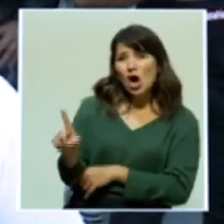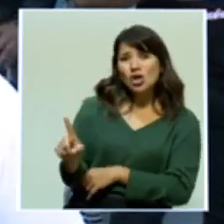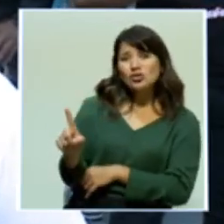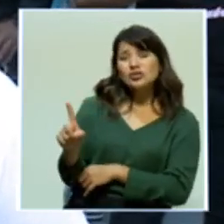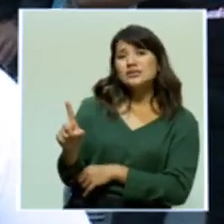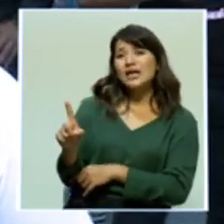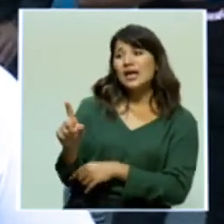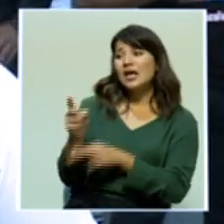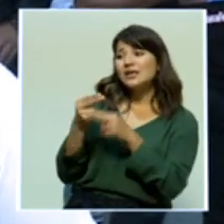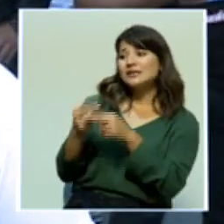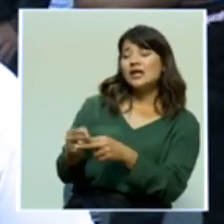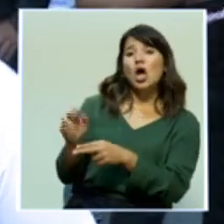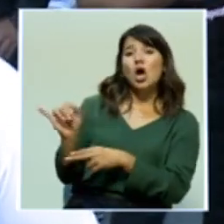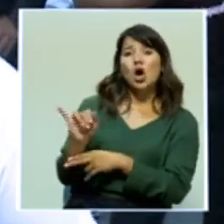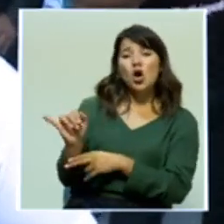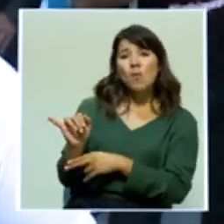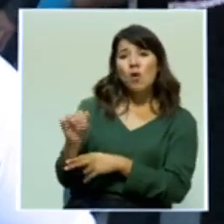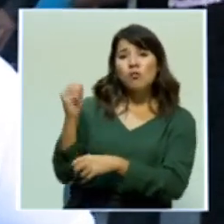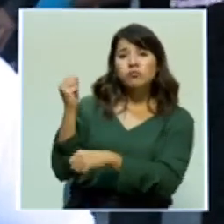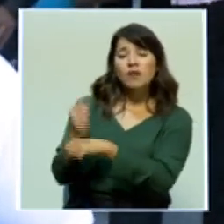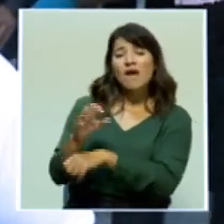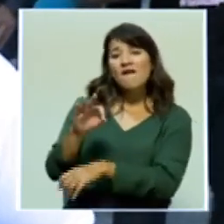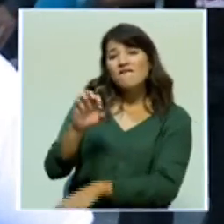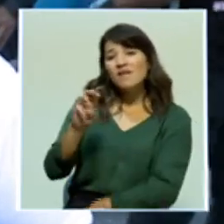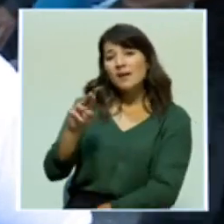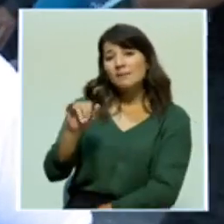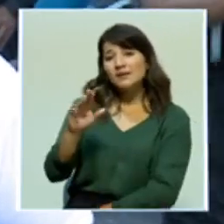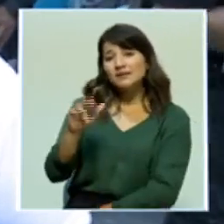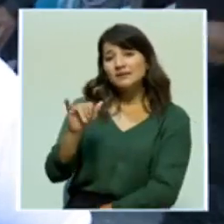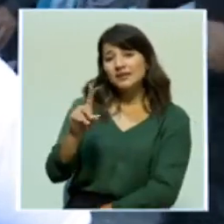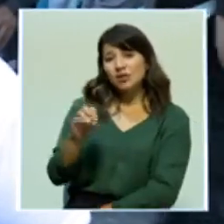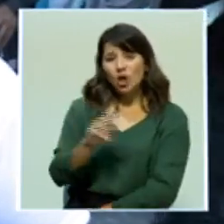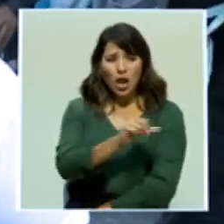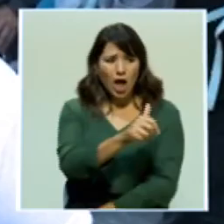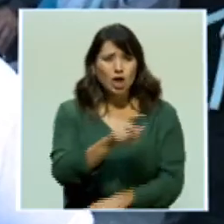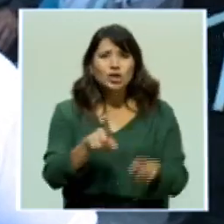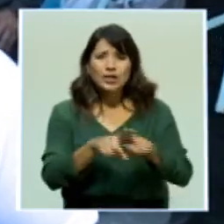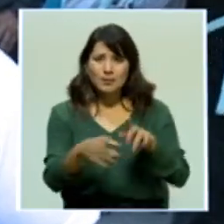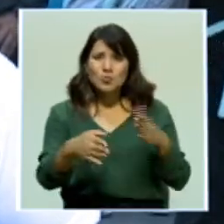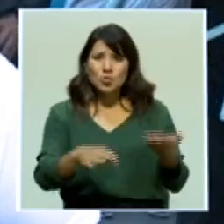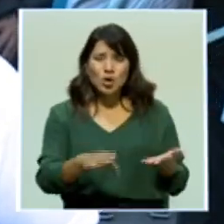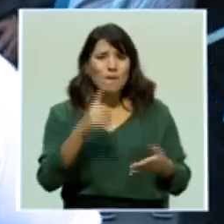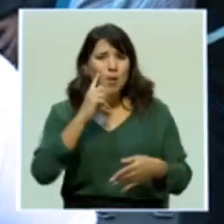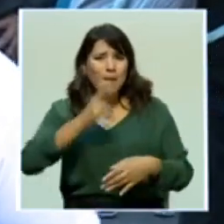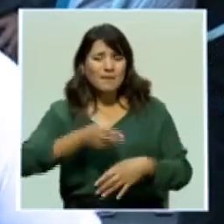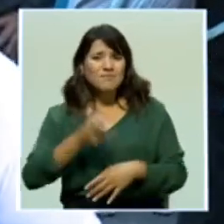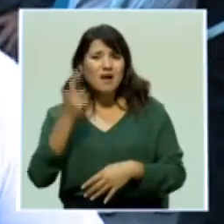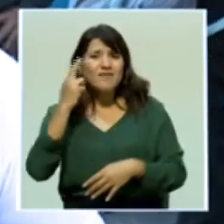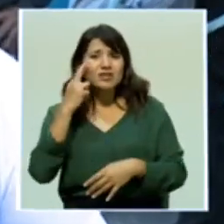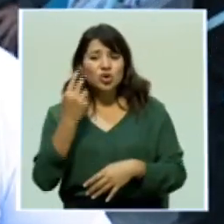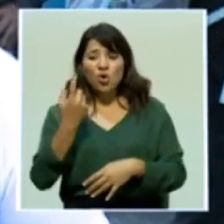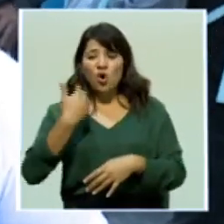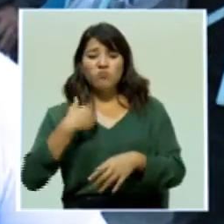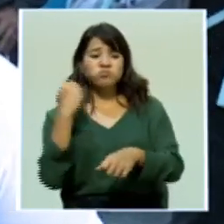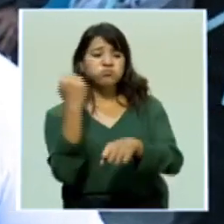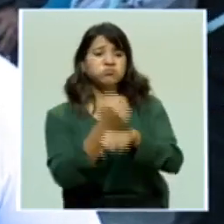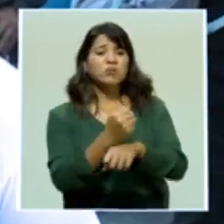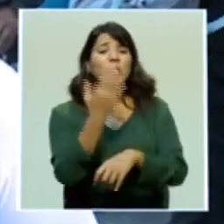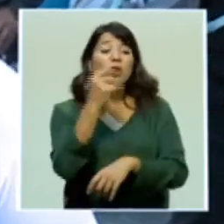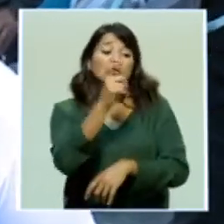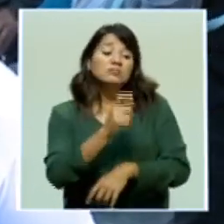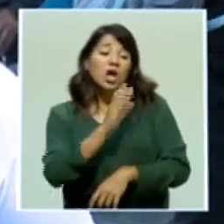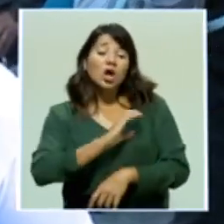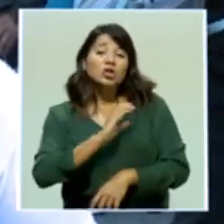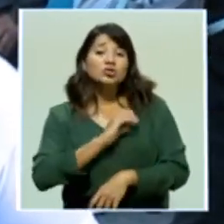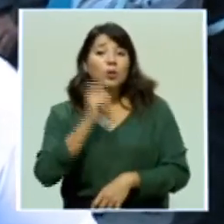femicidio. Cuando las otras murieron, en las mismas condiciones que murieron estas 11, simplemente por una ley no da derecho a decir que